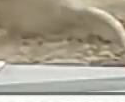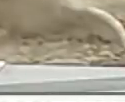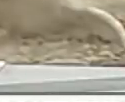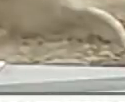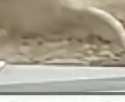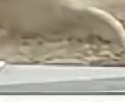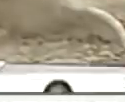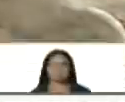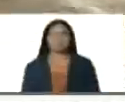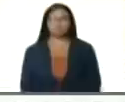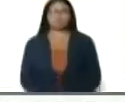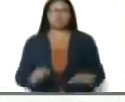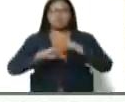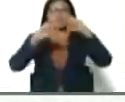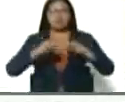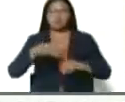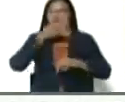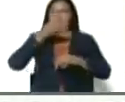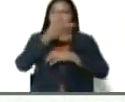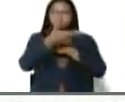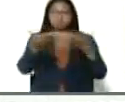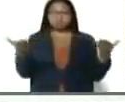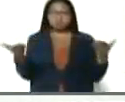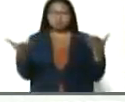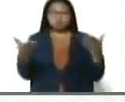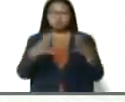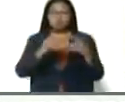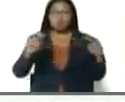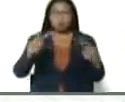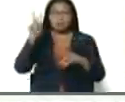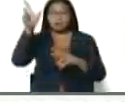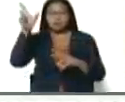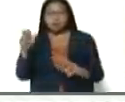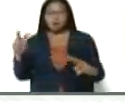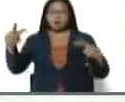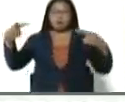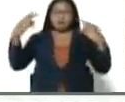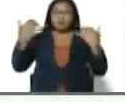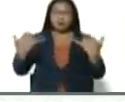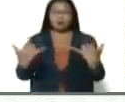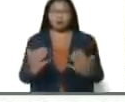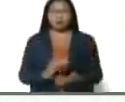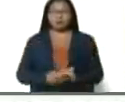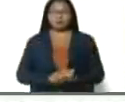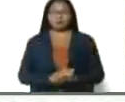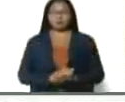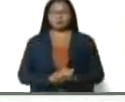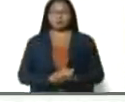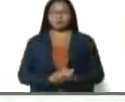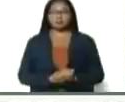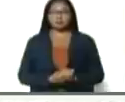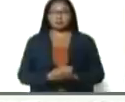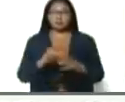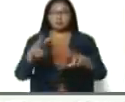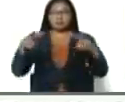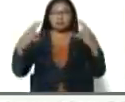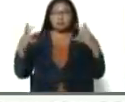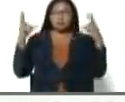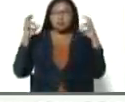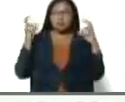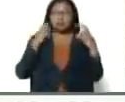Feliz tarde, feliz tarde a todos los venezolanos, venezolanas, a todos los que nos ven y nos escuchan.